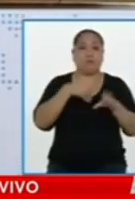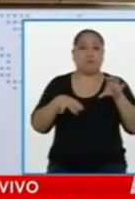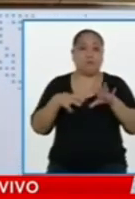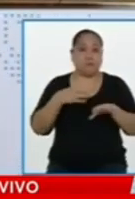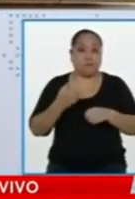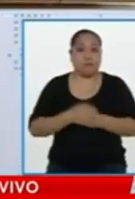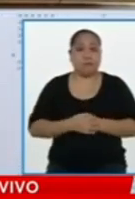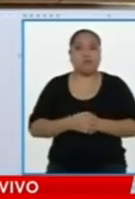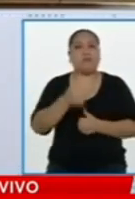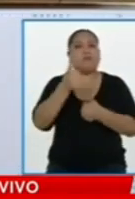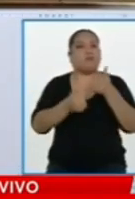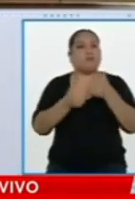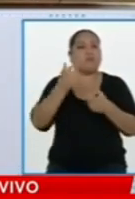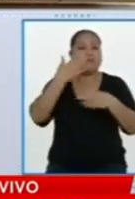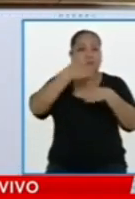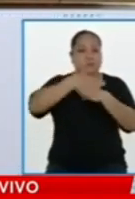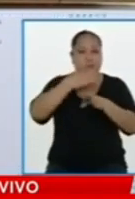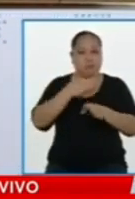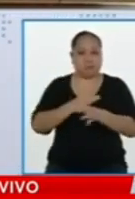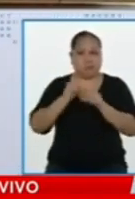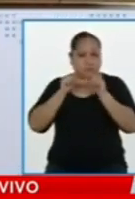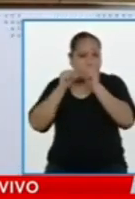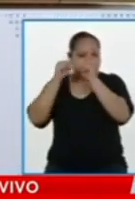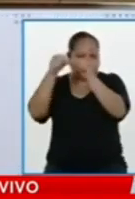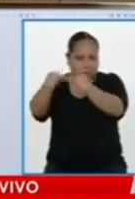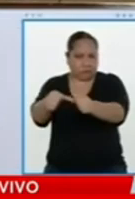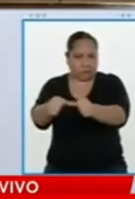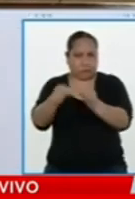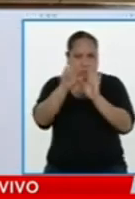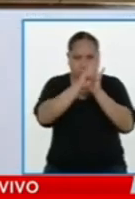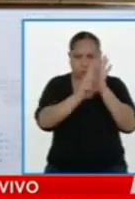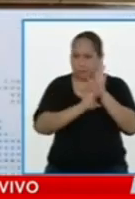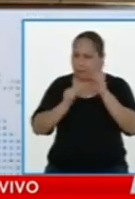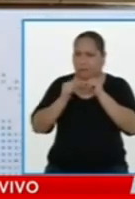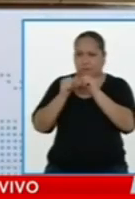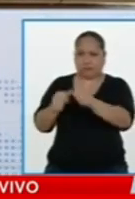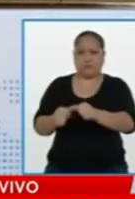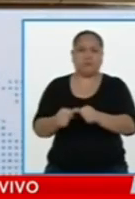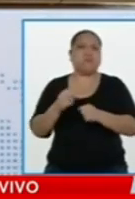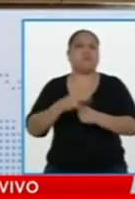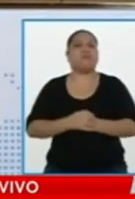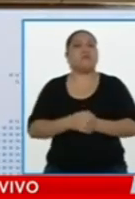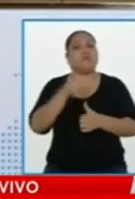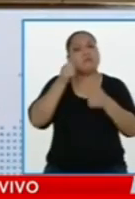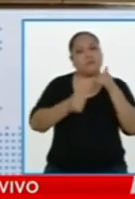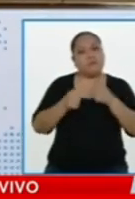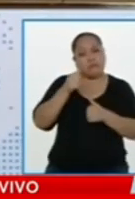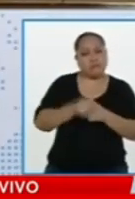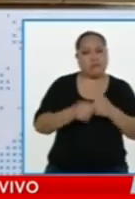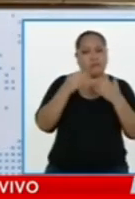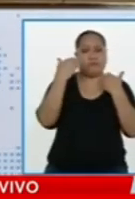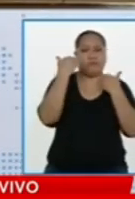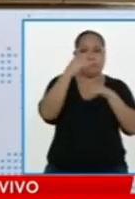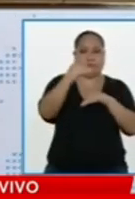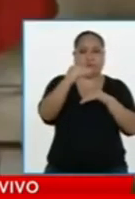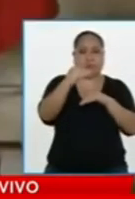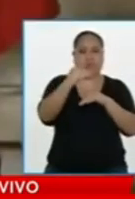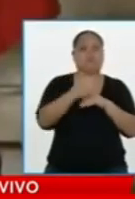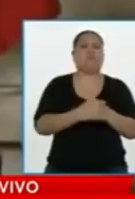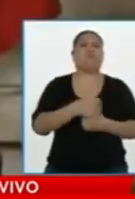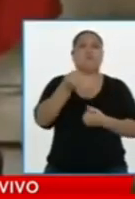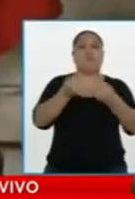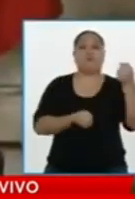la fiesta de reyes del 6 de enero, Pandangá, ahorita se están desbordando.